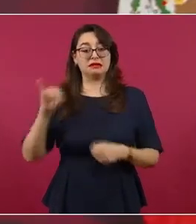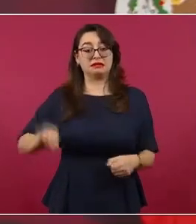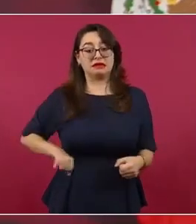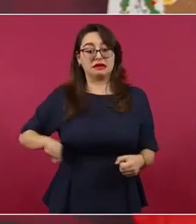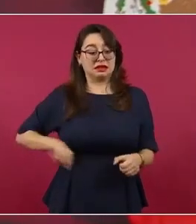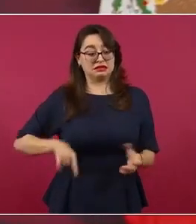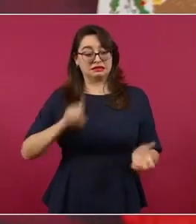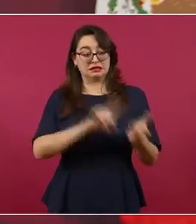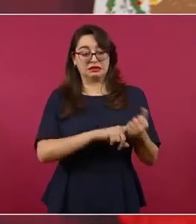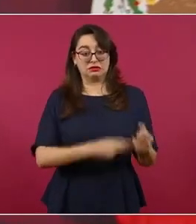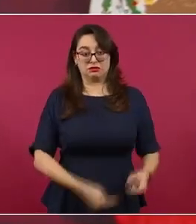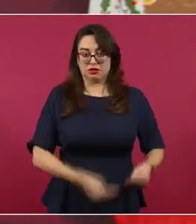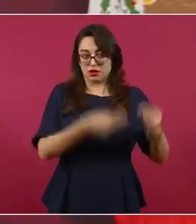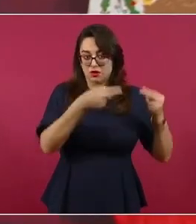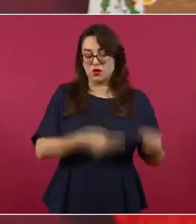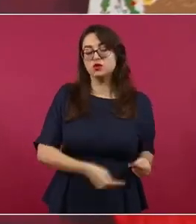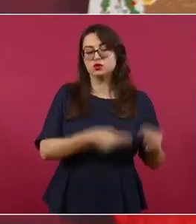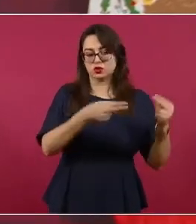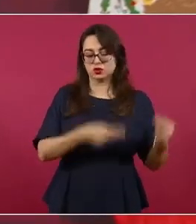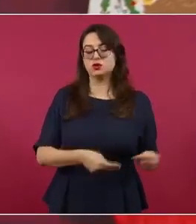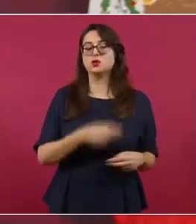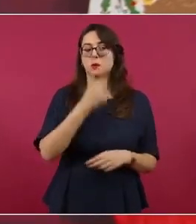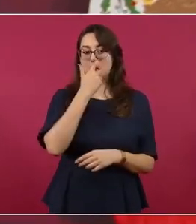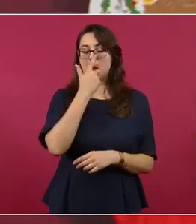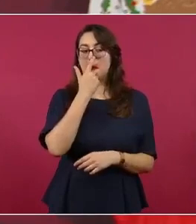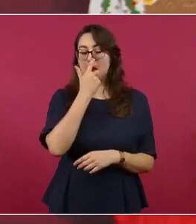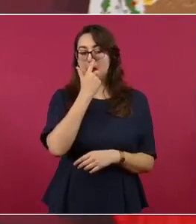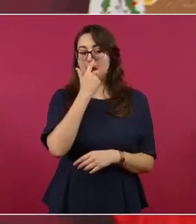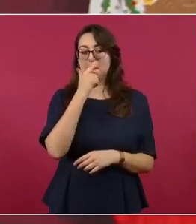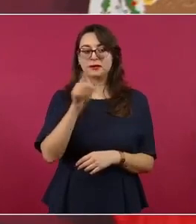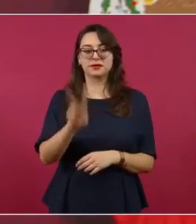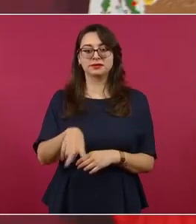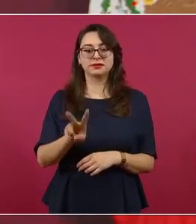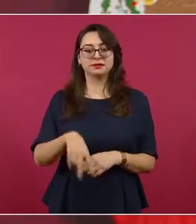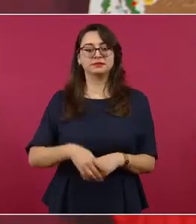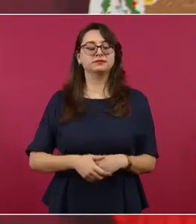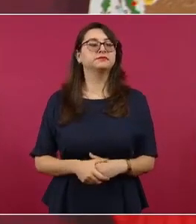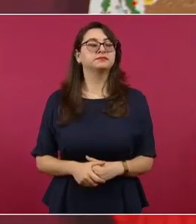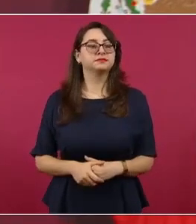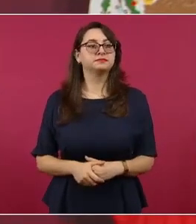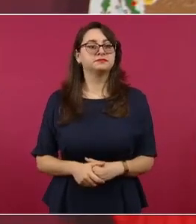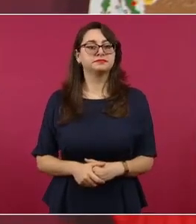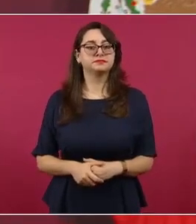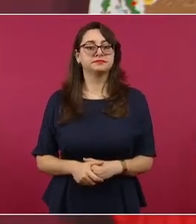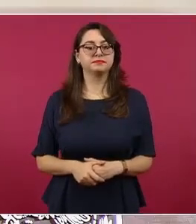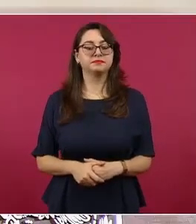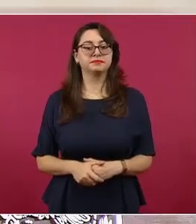pero sale un